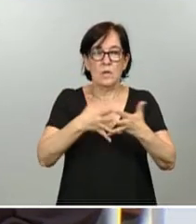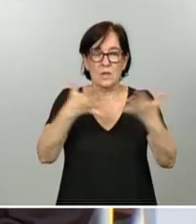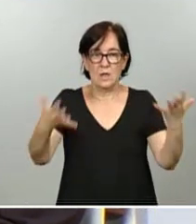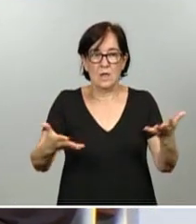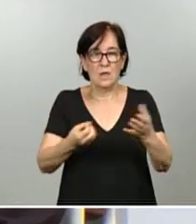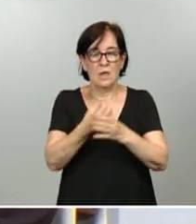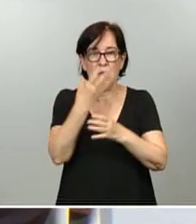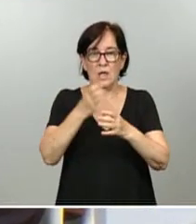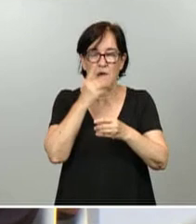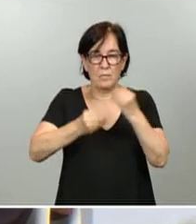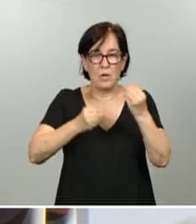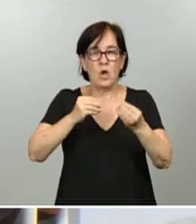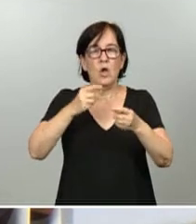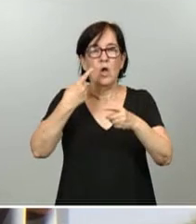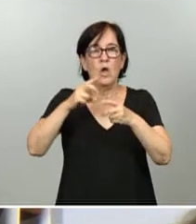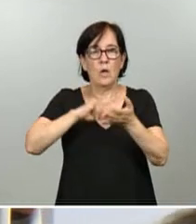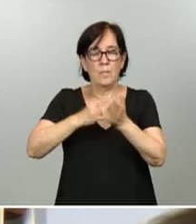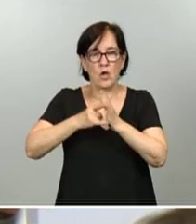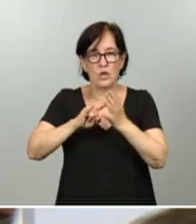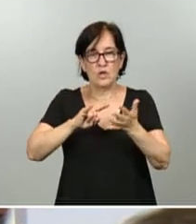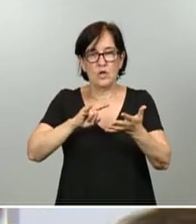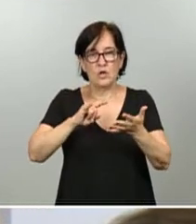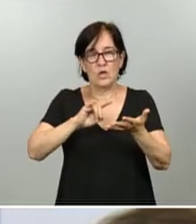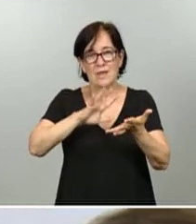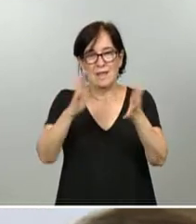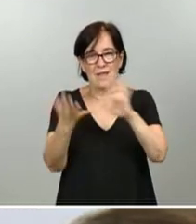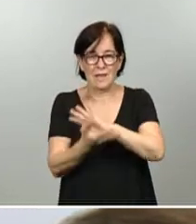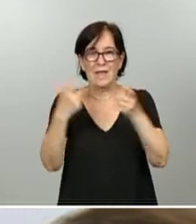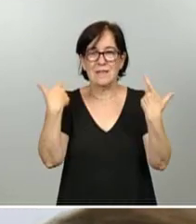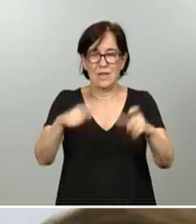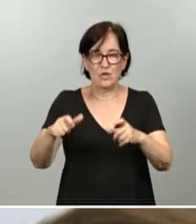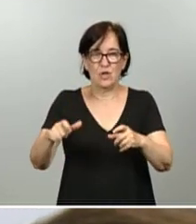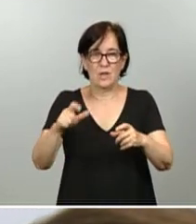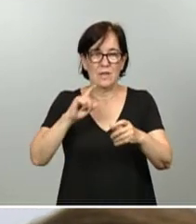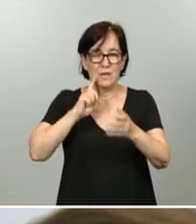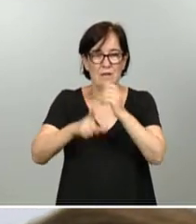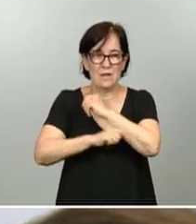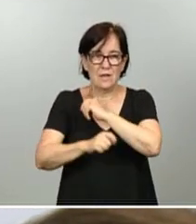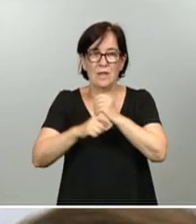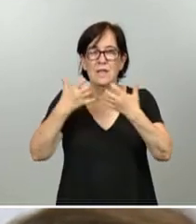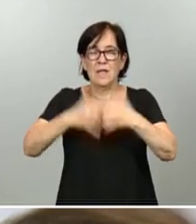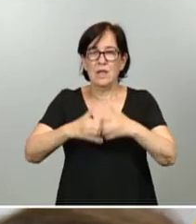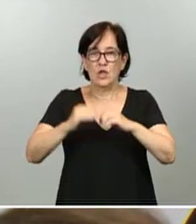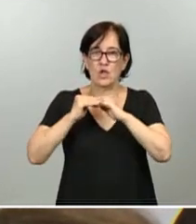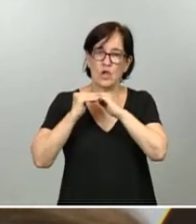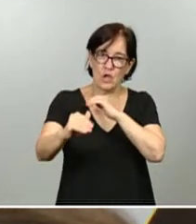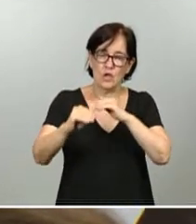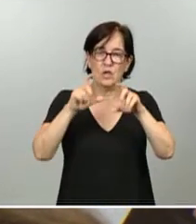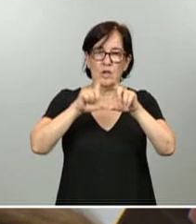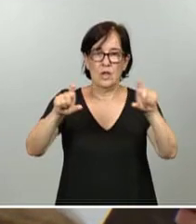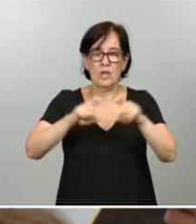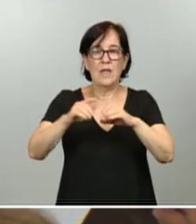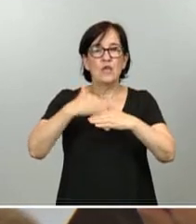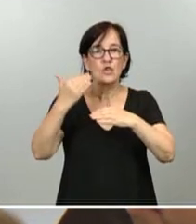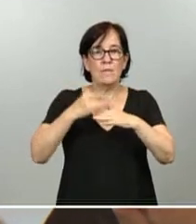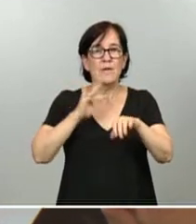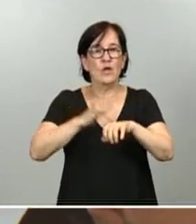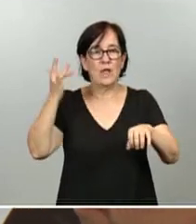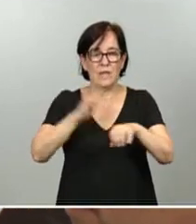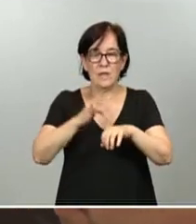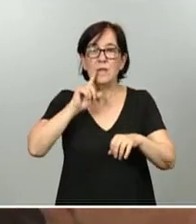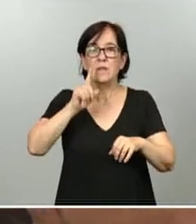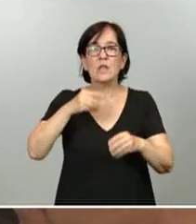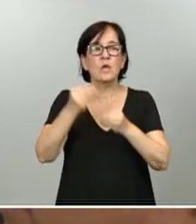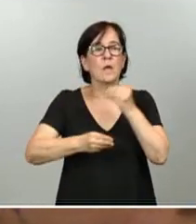proyectos de transformación en sectores estratégicos, de detracción industrial sostenible, innovadora y digital, que utilicen de